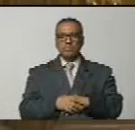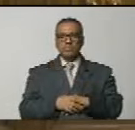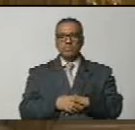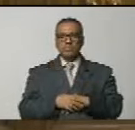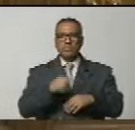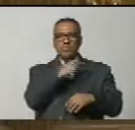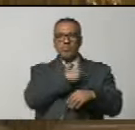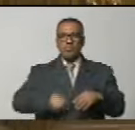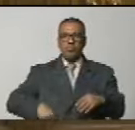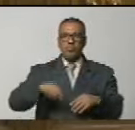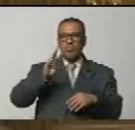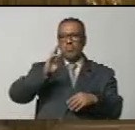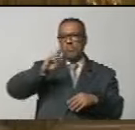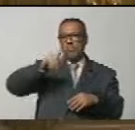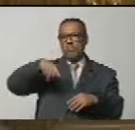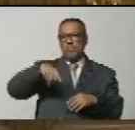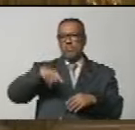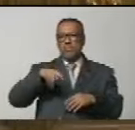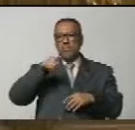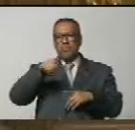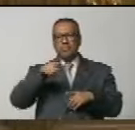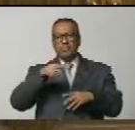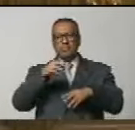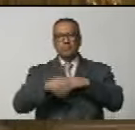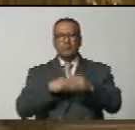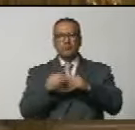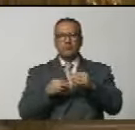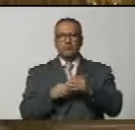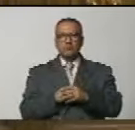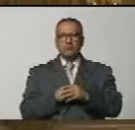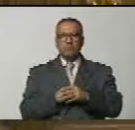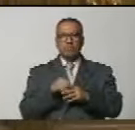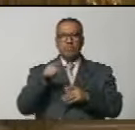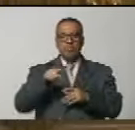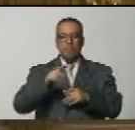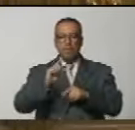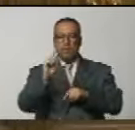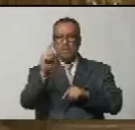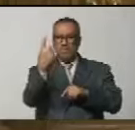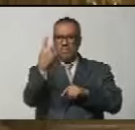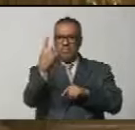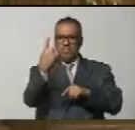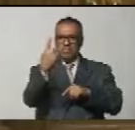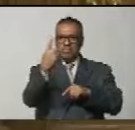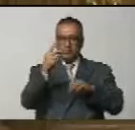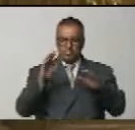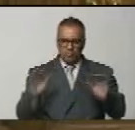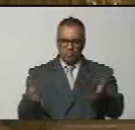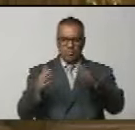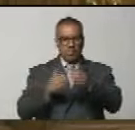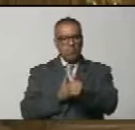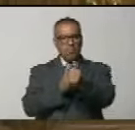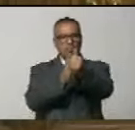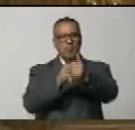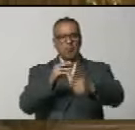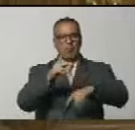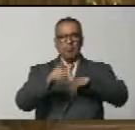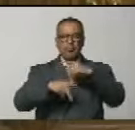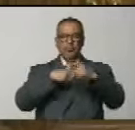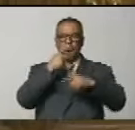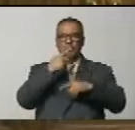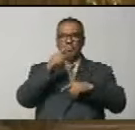presidente Vladimir Putin ha sido, por supuesto, el principal artífice en la conducción política